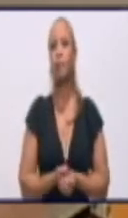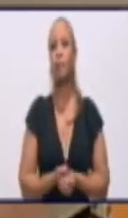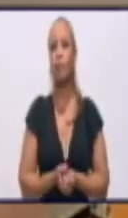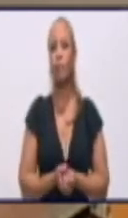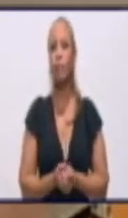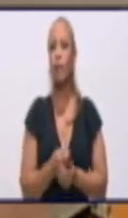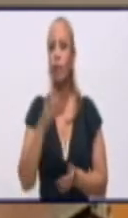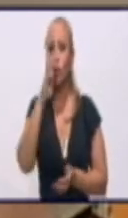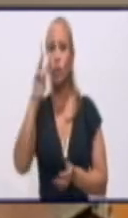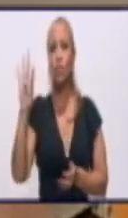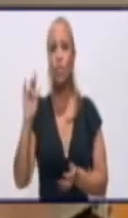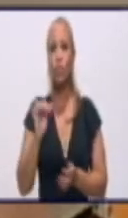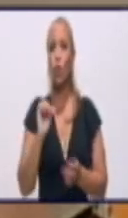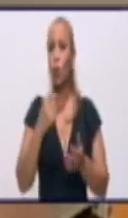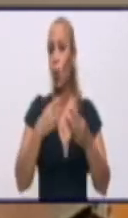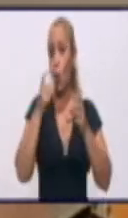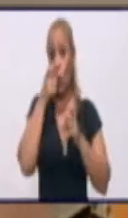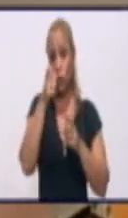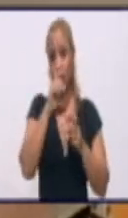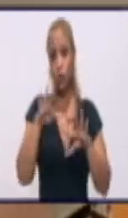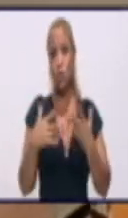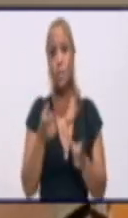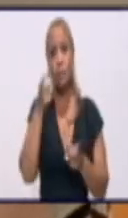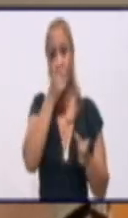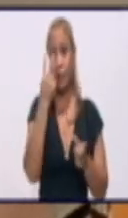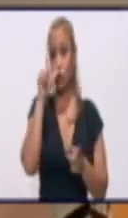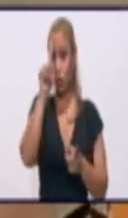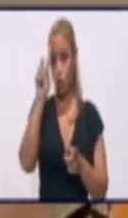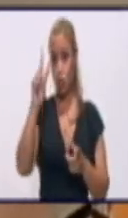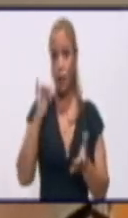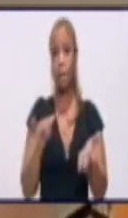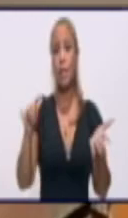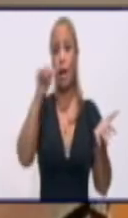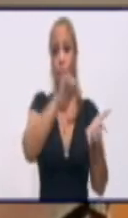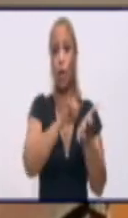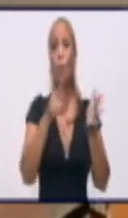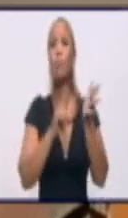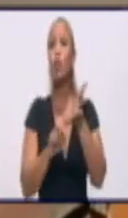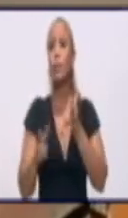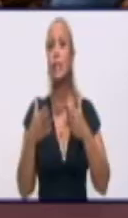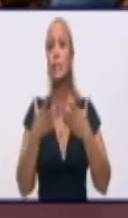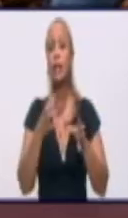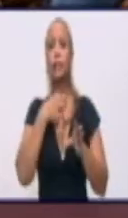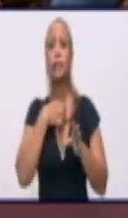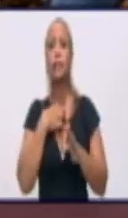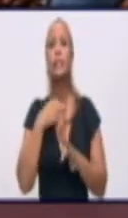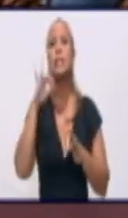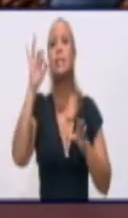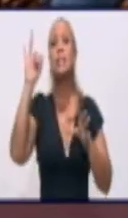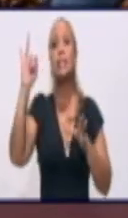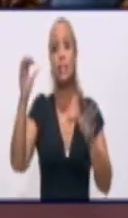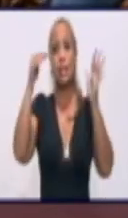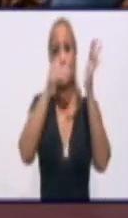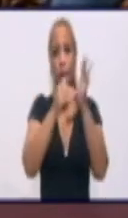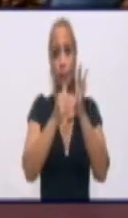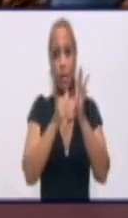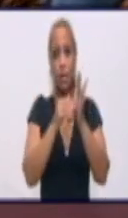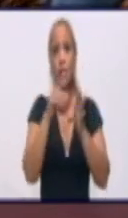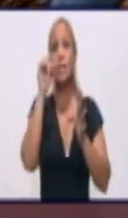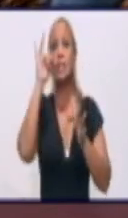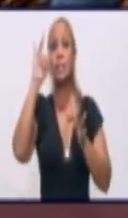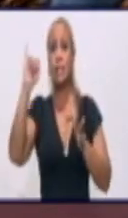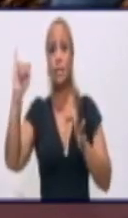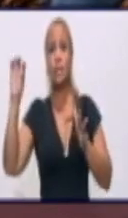contactos. Y se vigilan 12 viajeros. La provincia acumula ya un total de 7.611 confirmados,